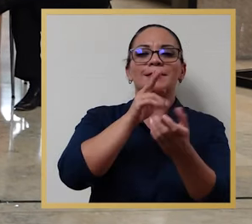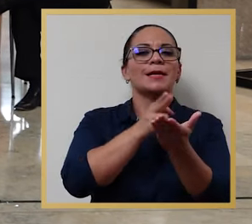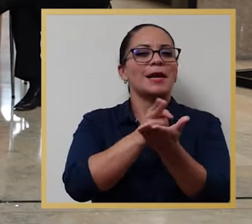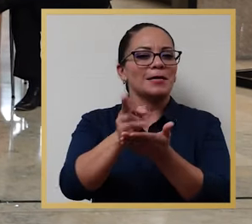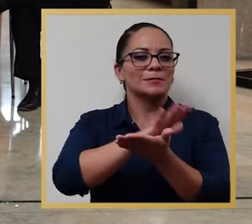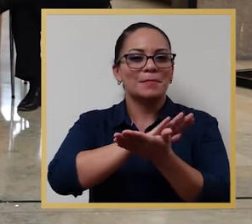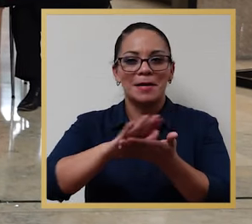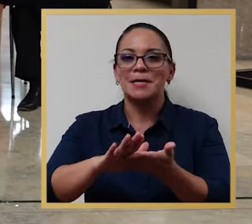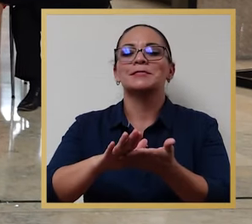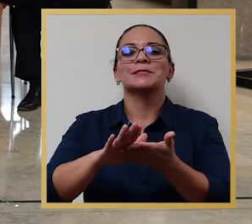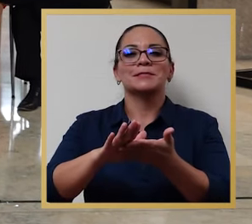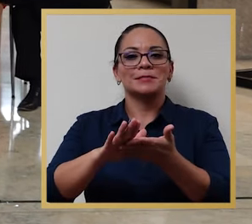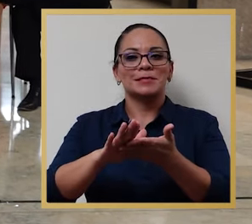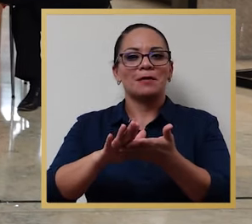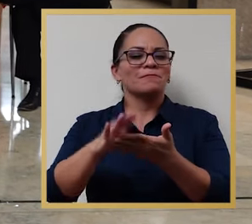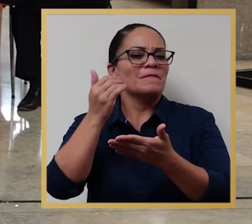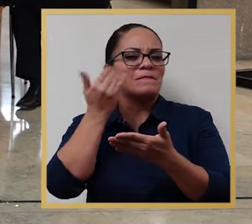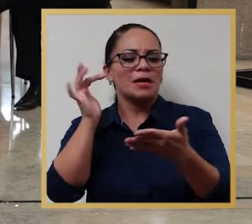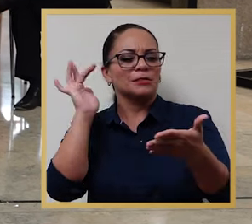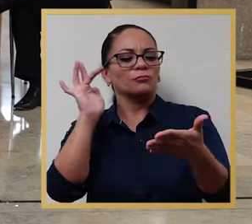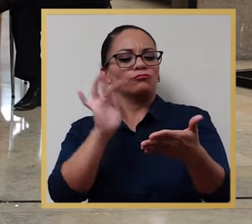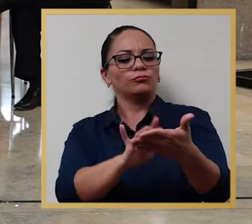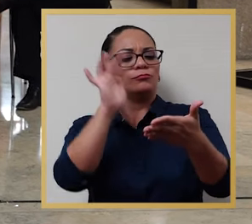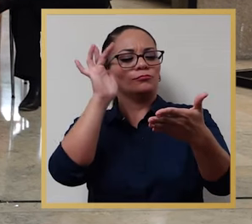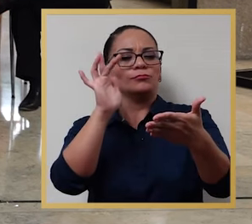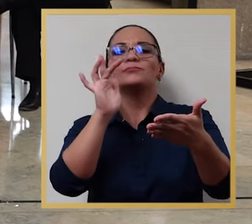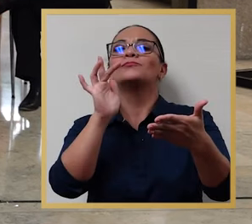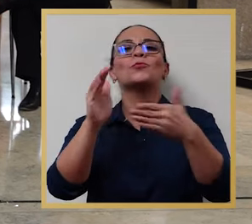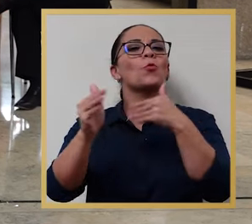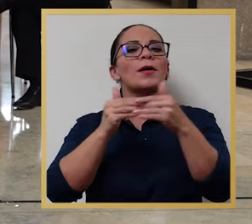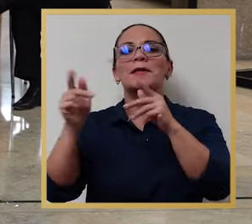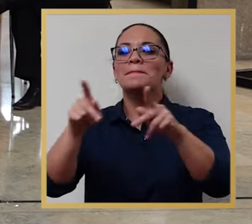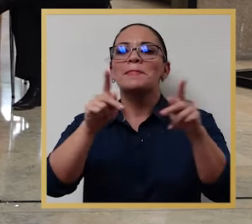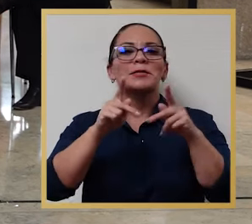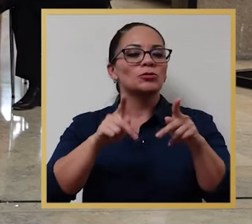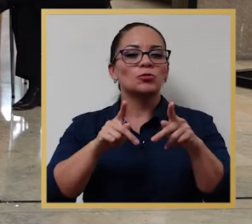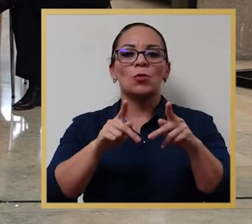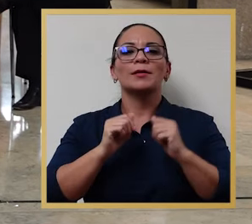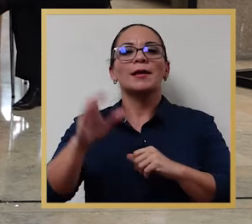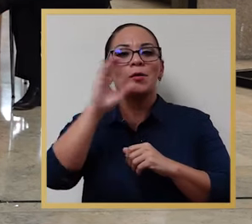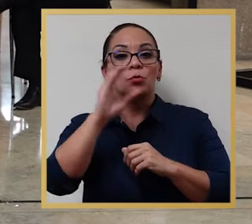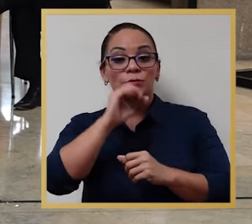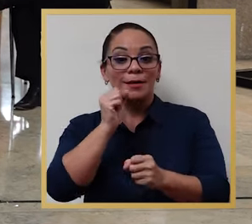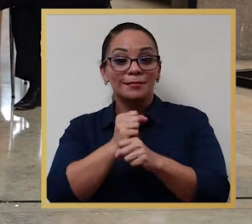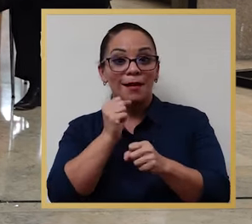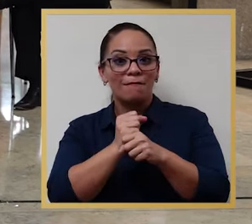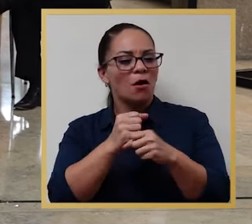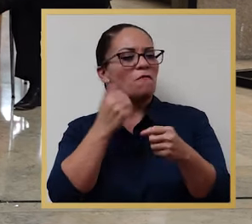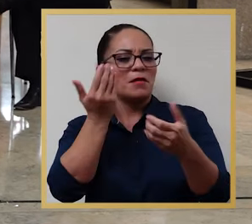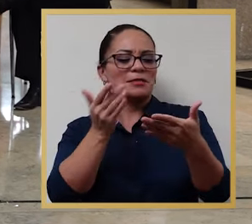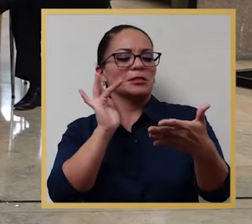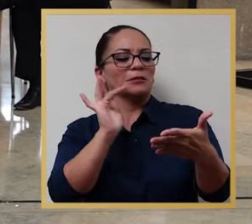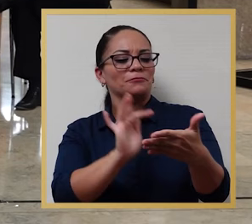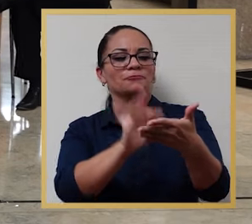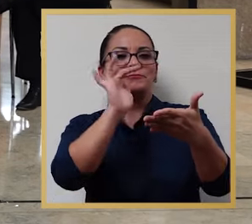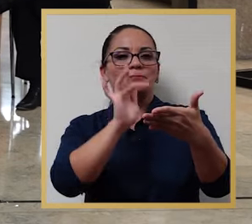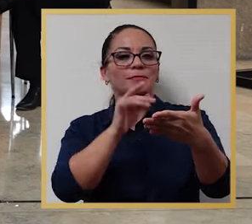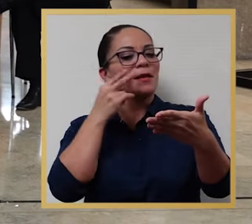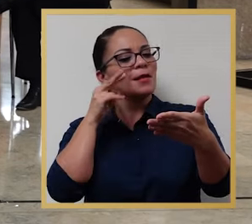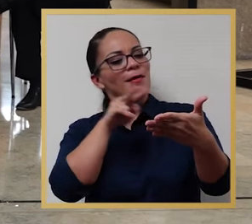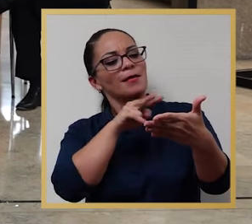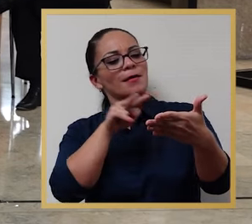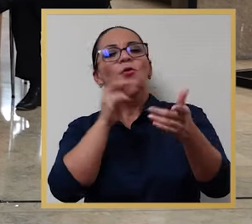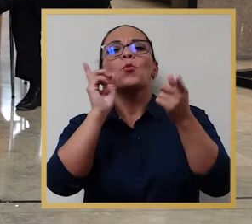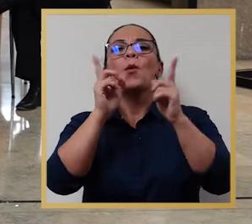a clics de distancia de absolutamente cualquier persona que busca trabajo y quiera ver en